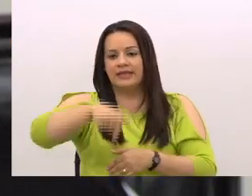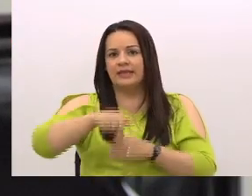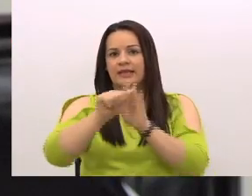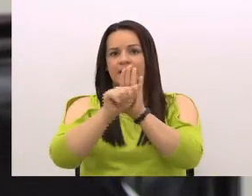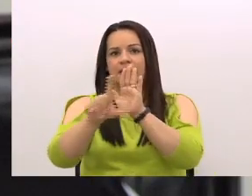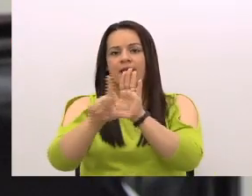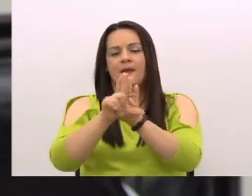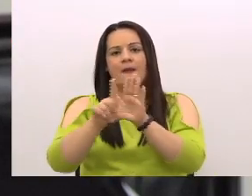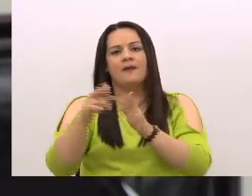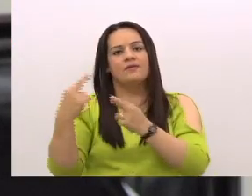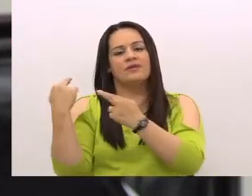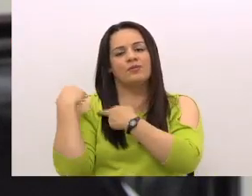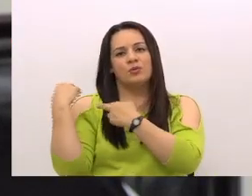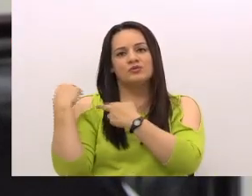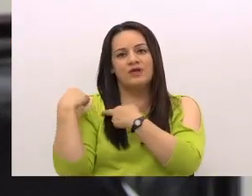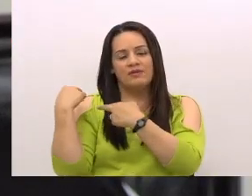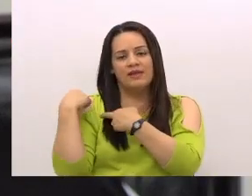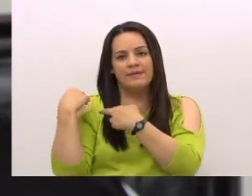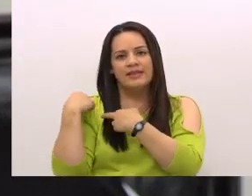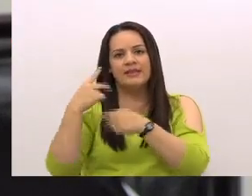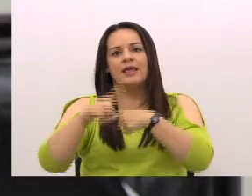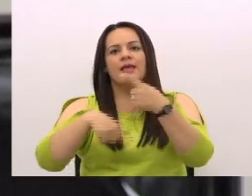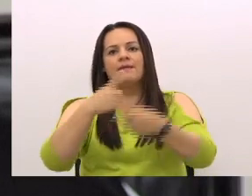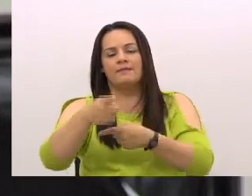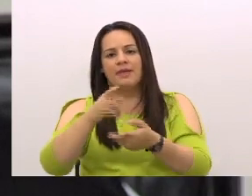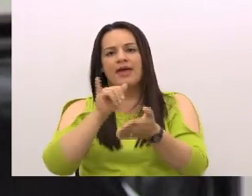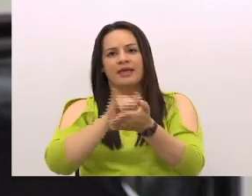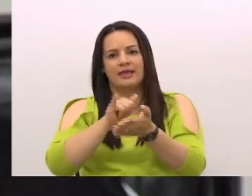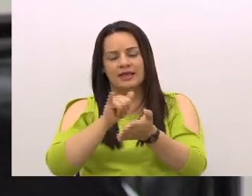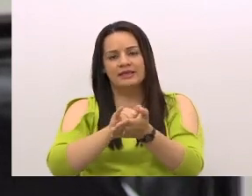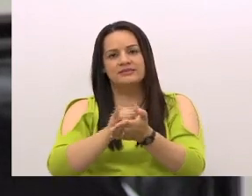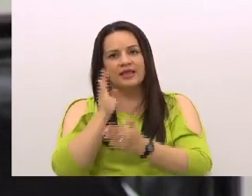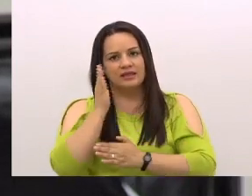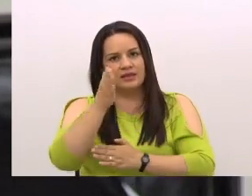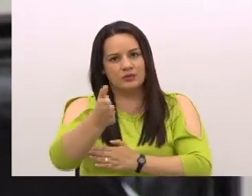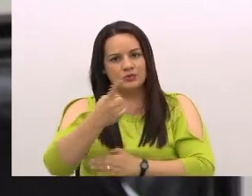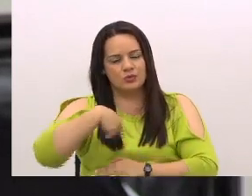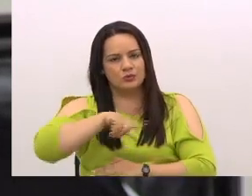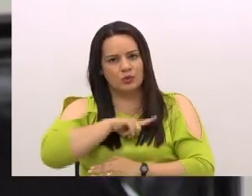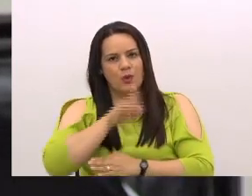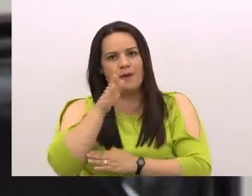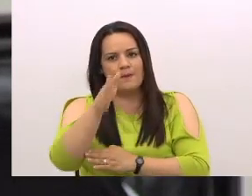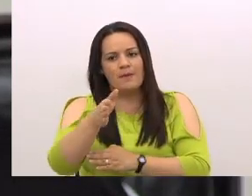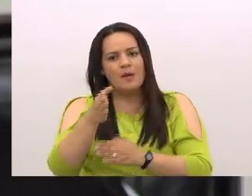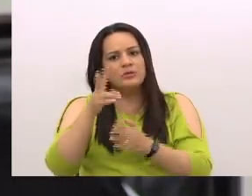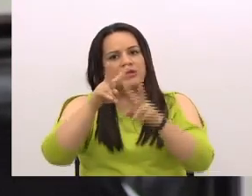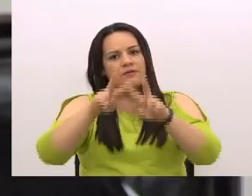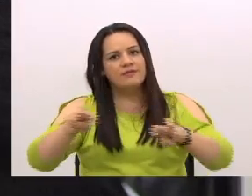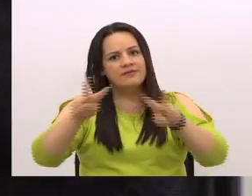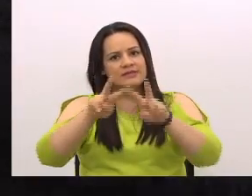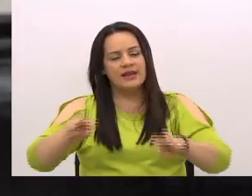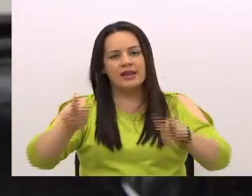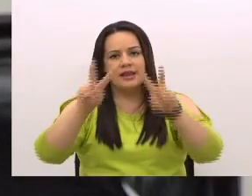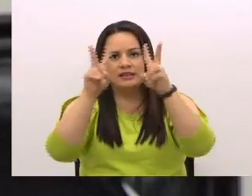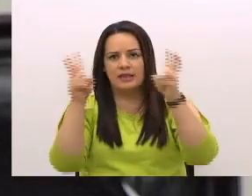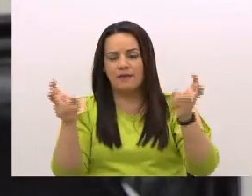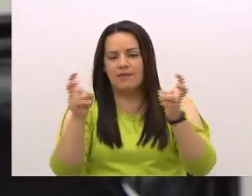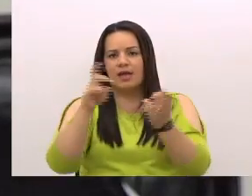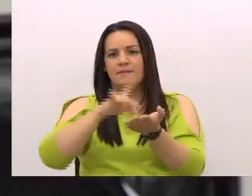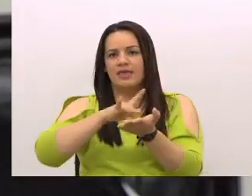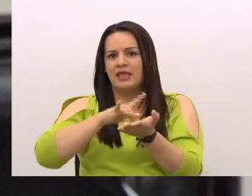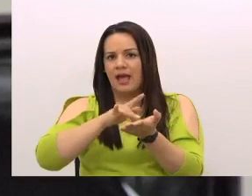Legislativa muy responsablemente va en esta línea, también vamos en la línea de revisar el tema de medicamentos,